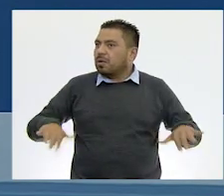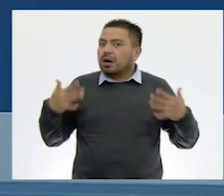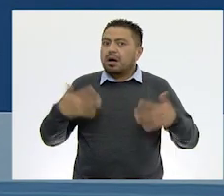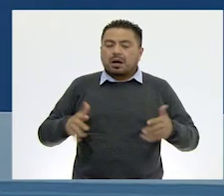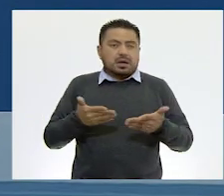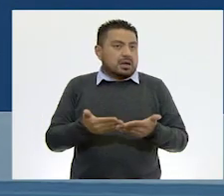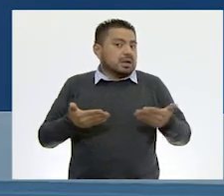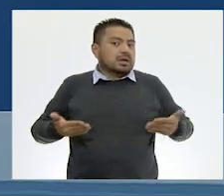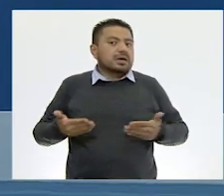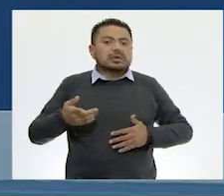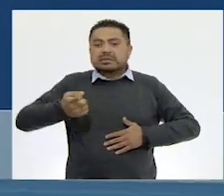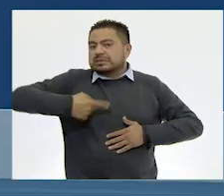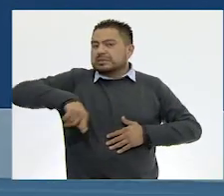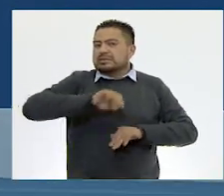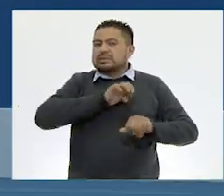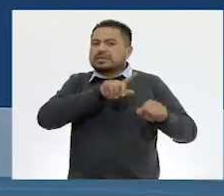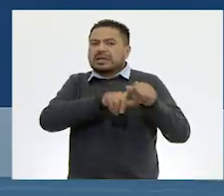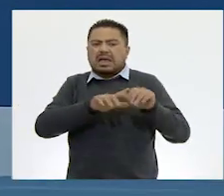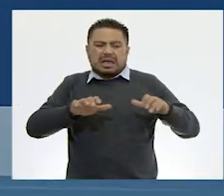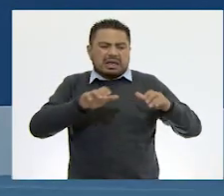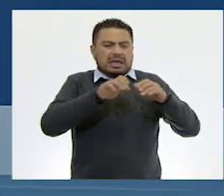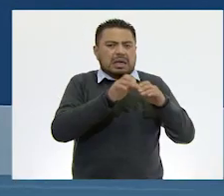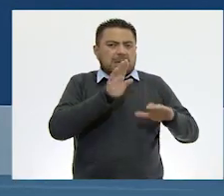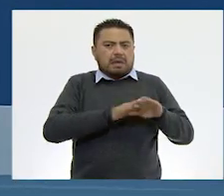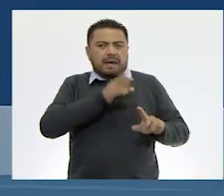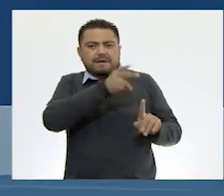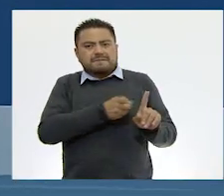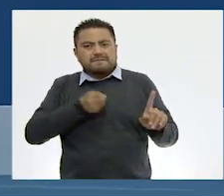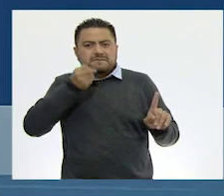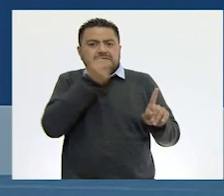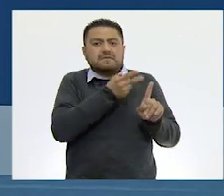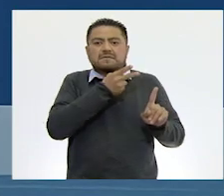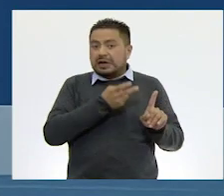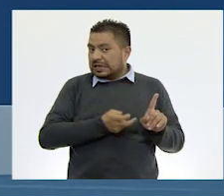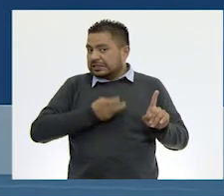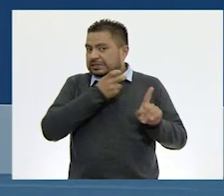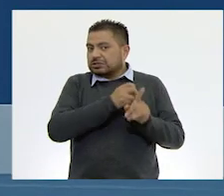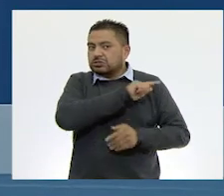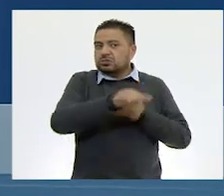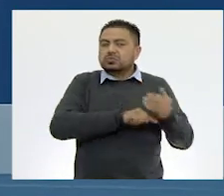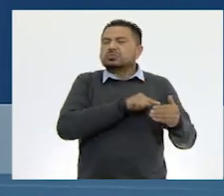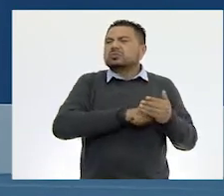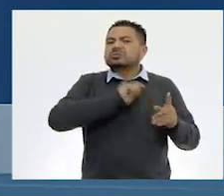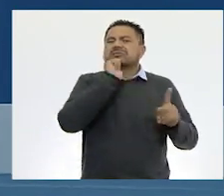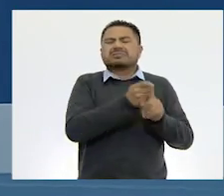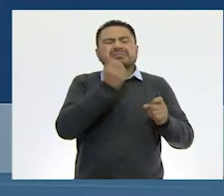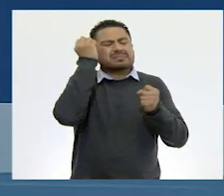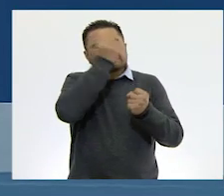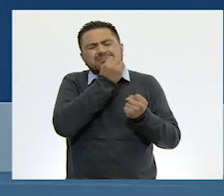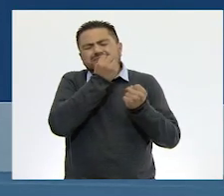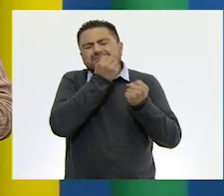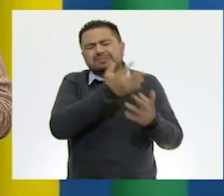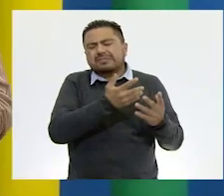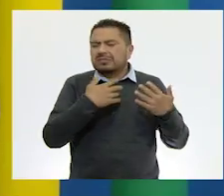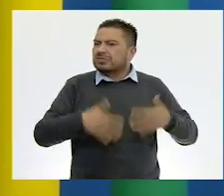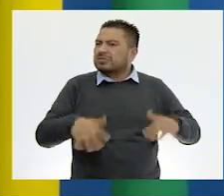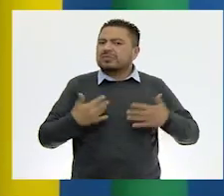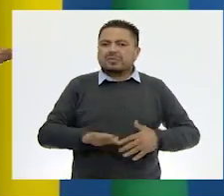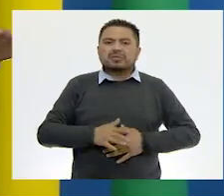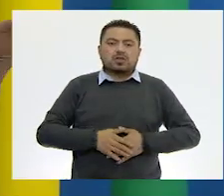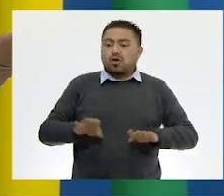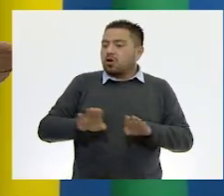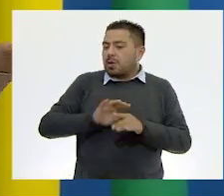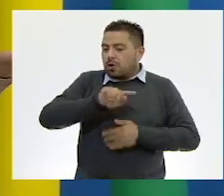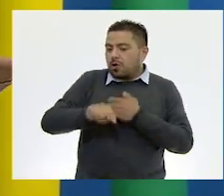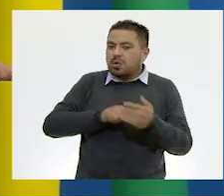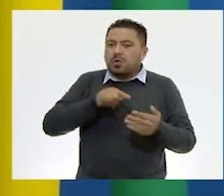Entonces, son especies muy privilegiadas. Pues, esos lugares son hermosísimos. Como el